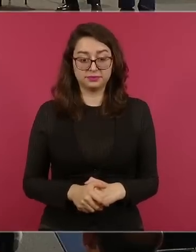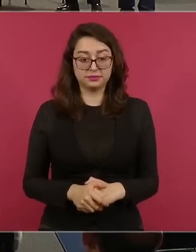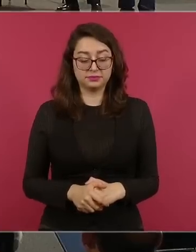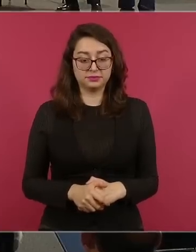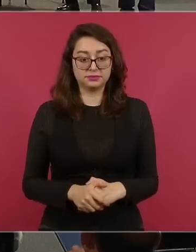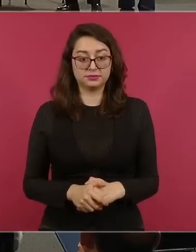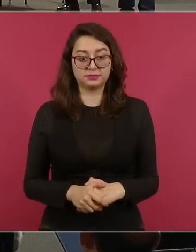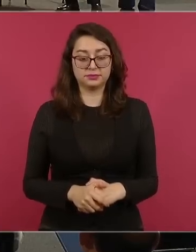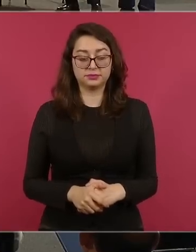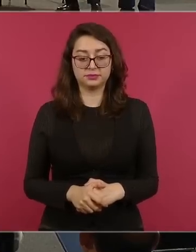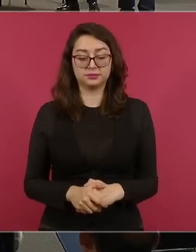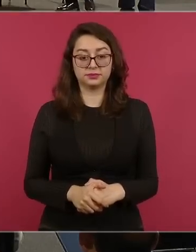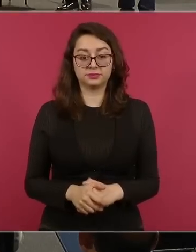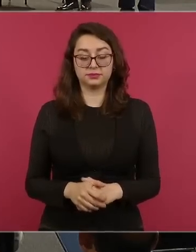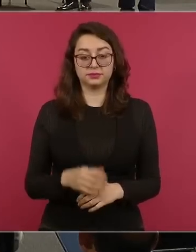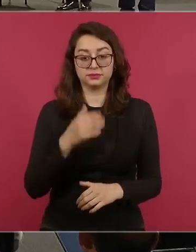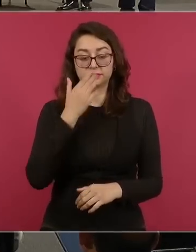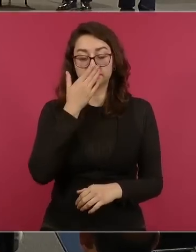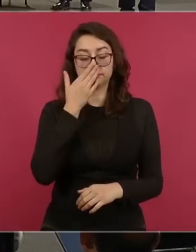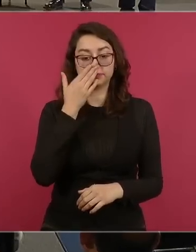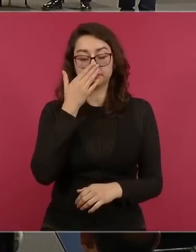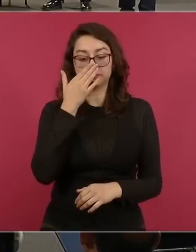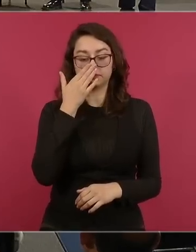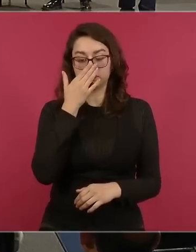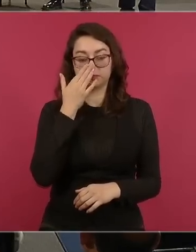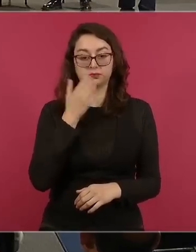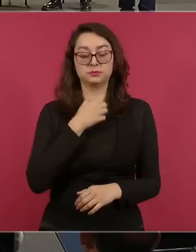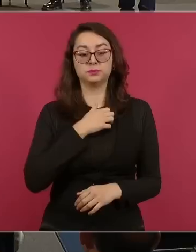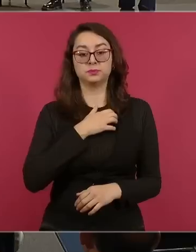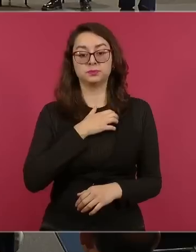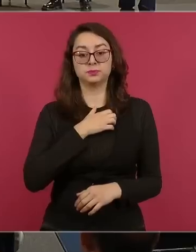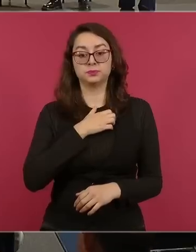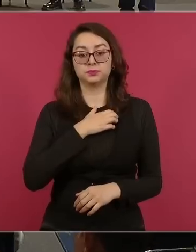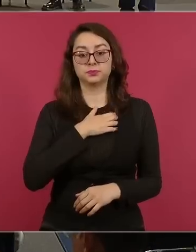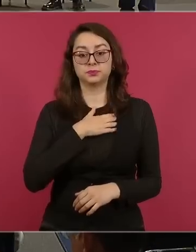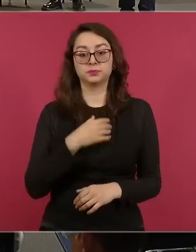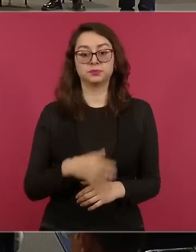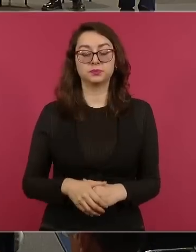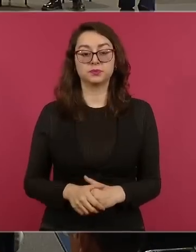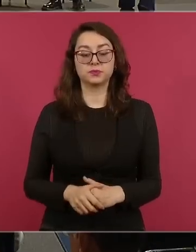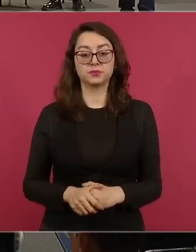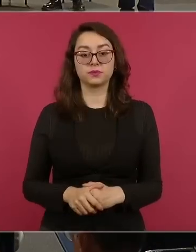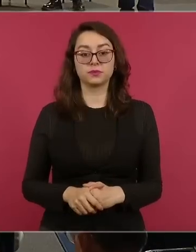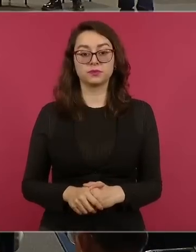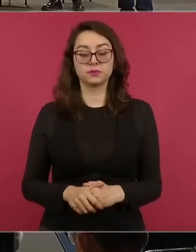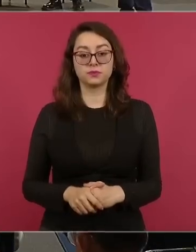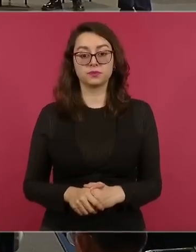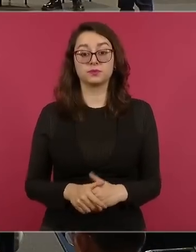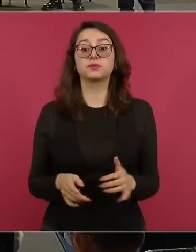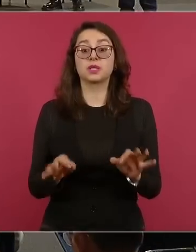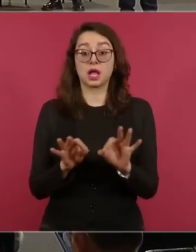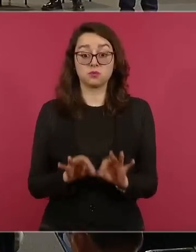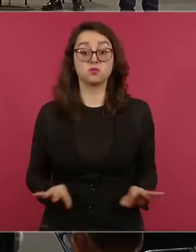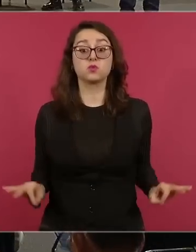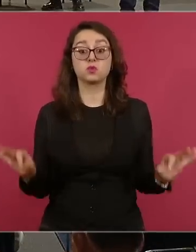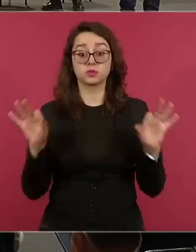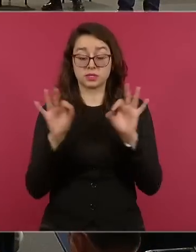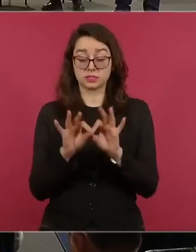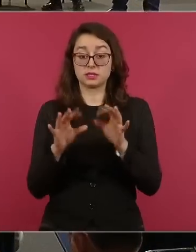Es importante saber esto, porque ha habido desinformación